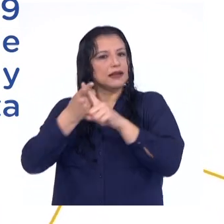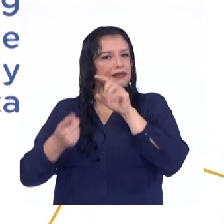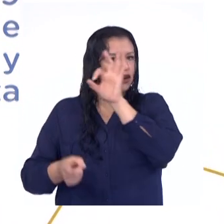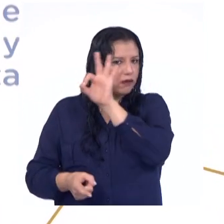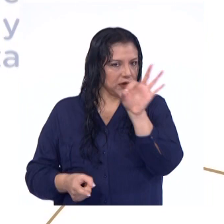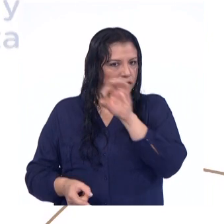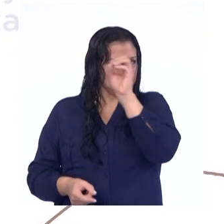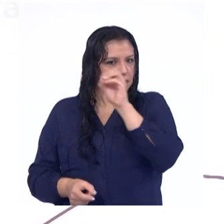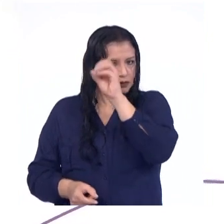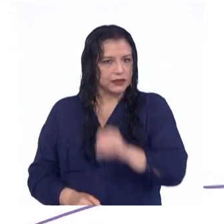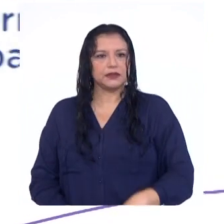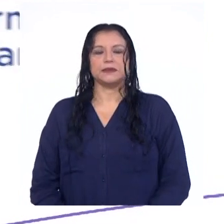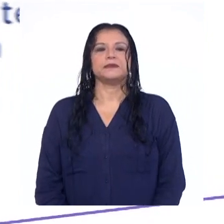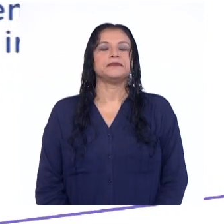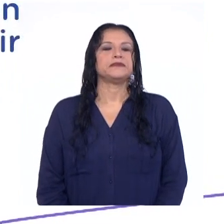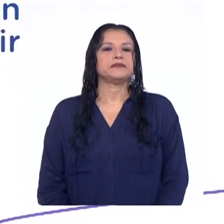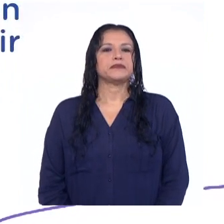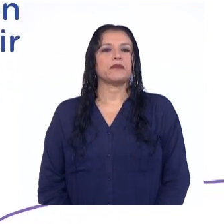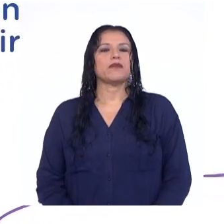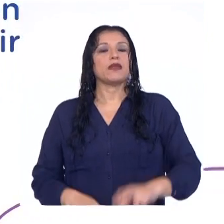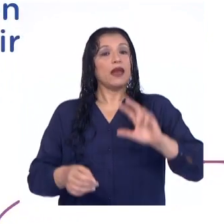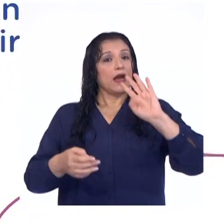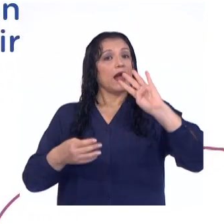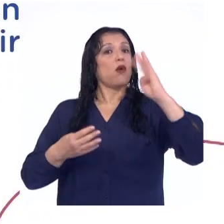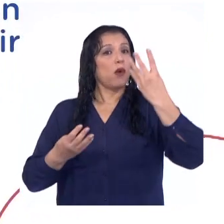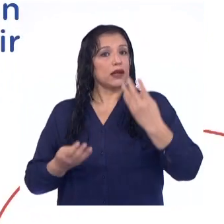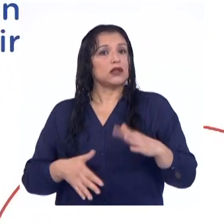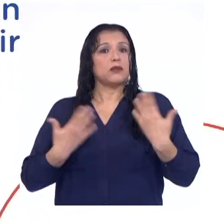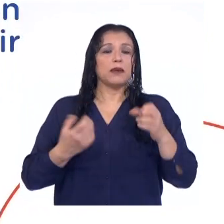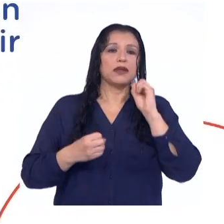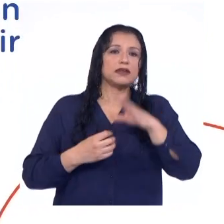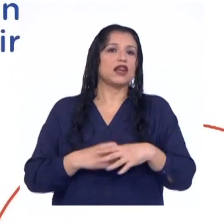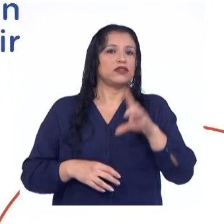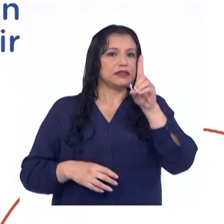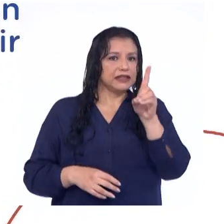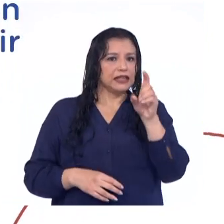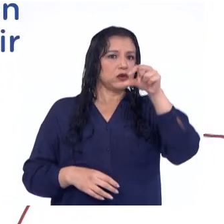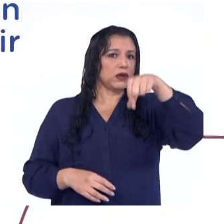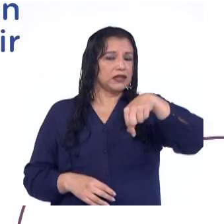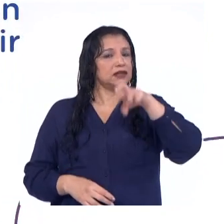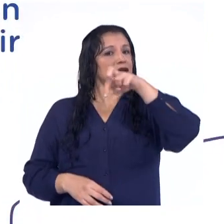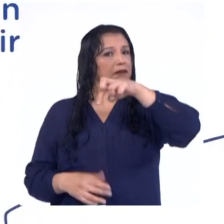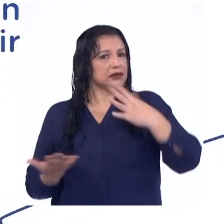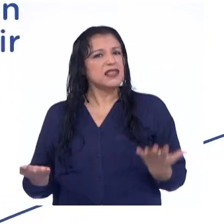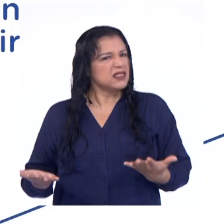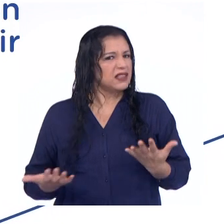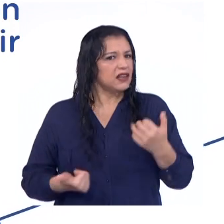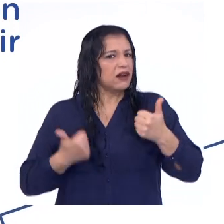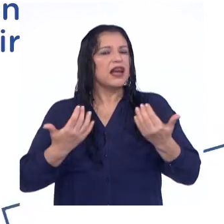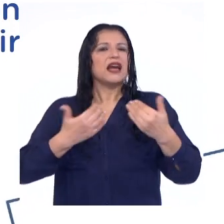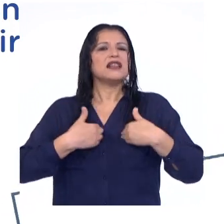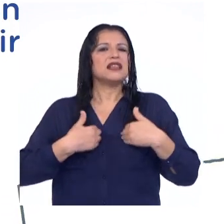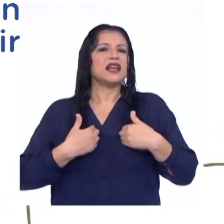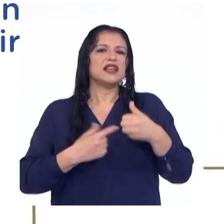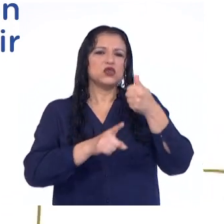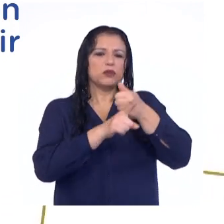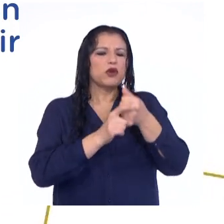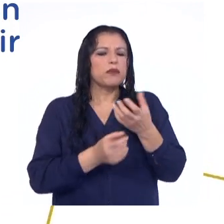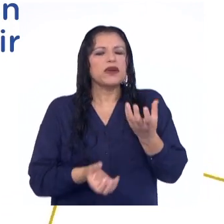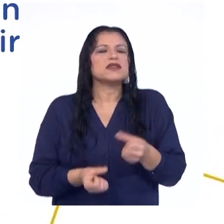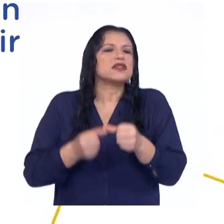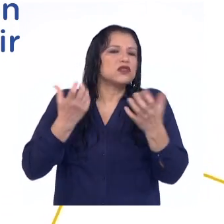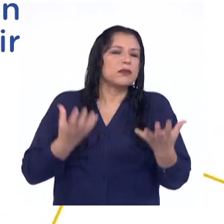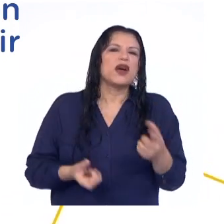99%. En cuarto lugar, podemos decir que los desiles, cuartiles y percentiles tienen sus respectivas equivalencias.